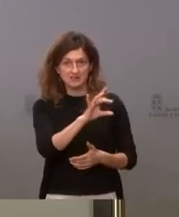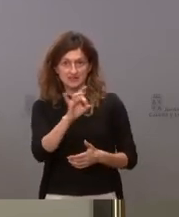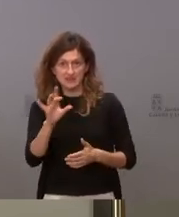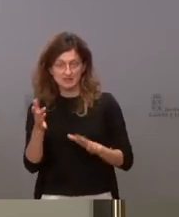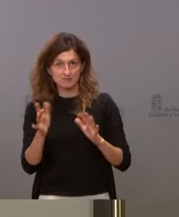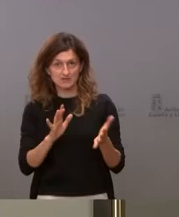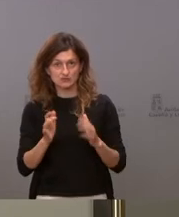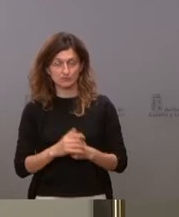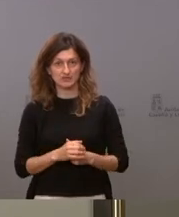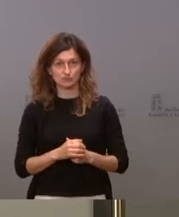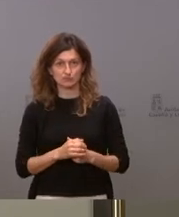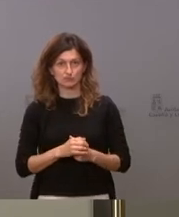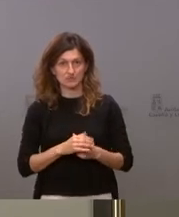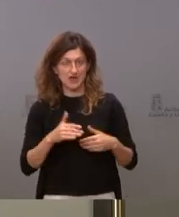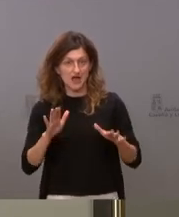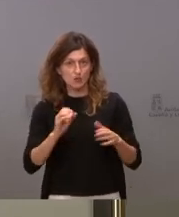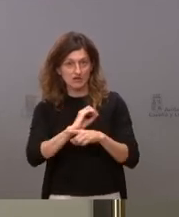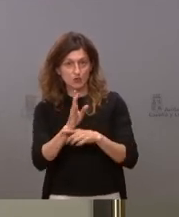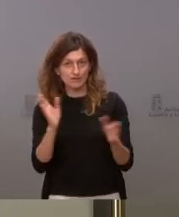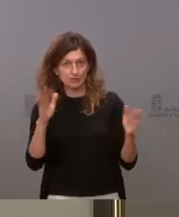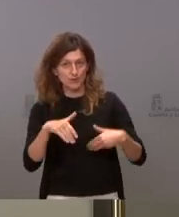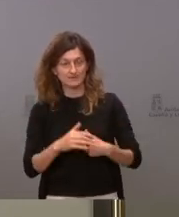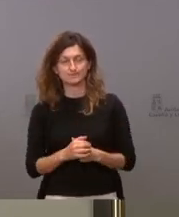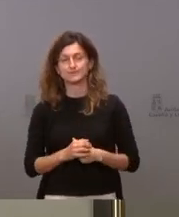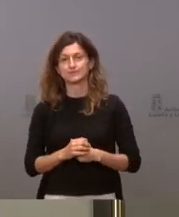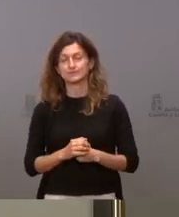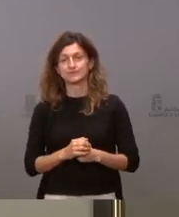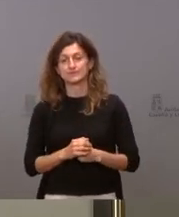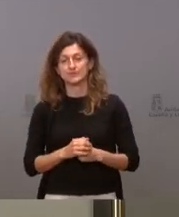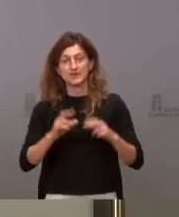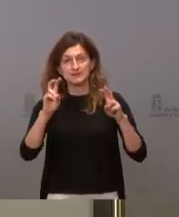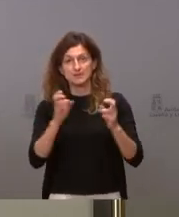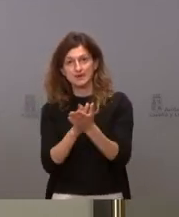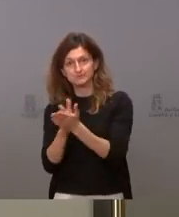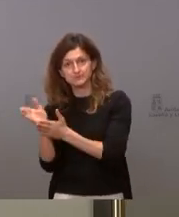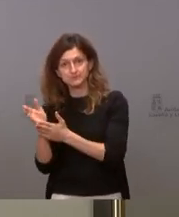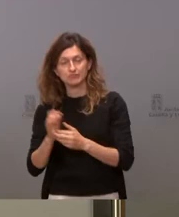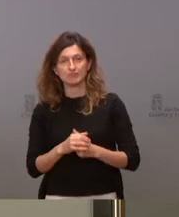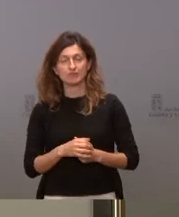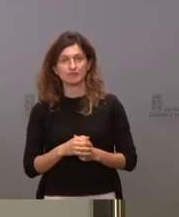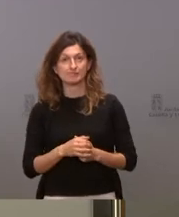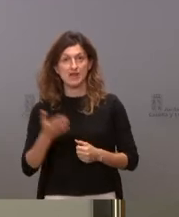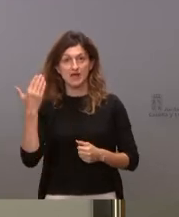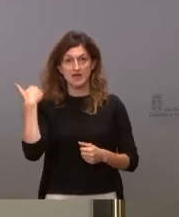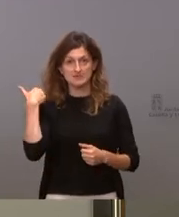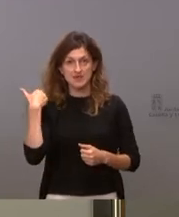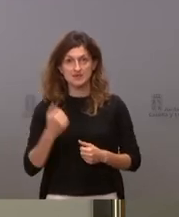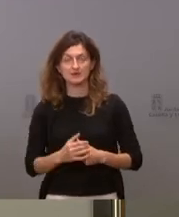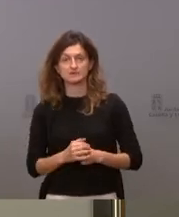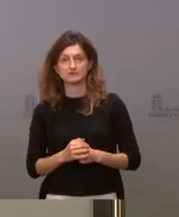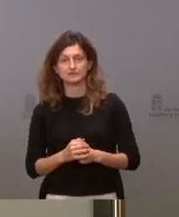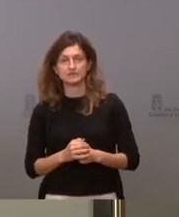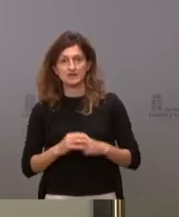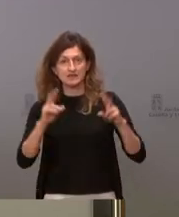fuera del escenario COVID. Y sobre otro tema, ayer se